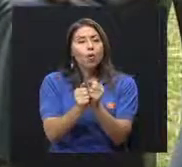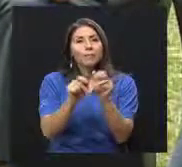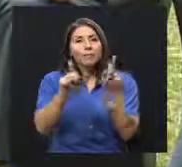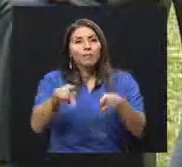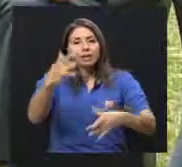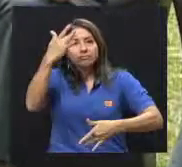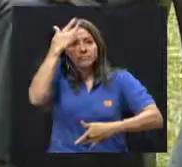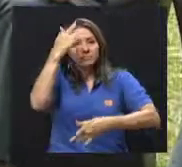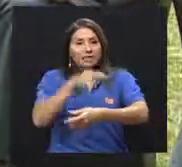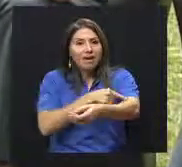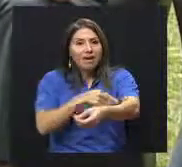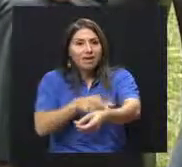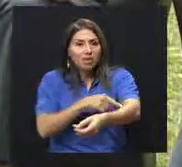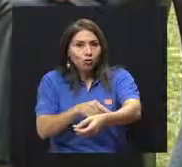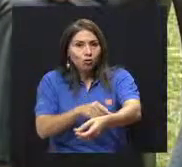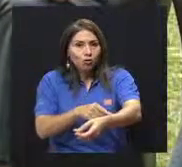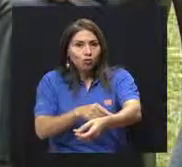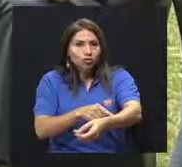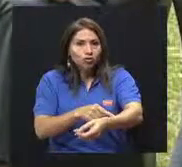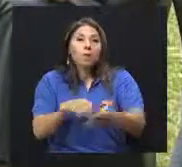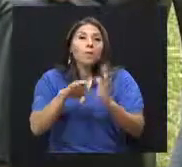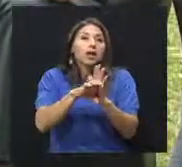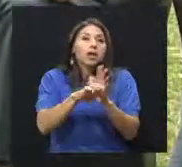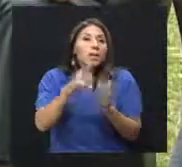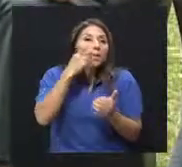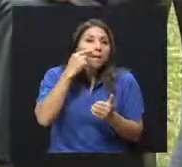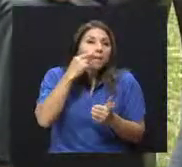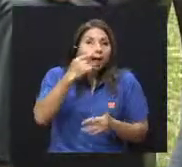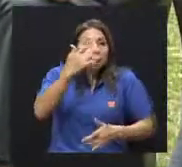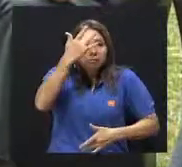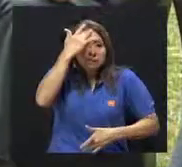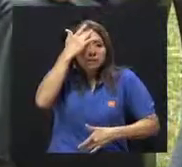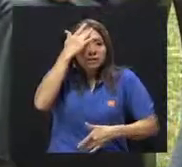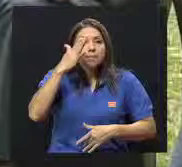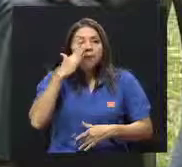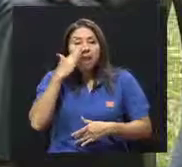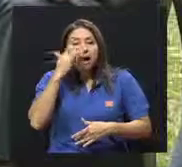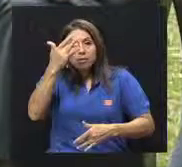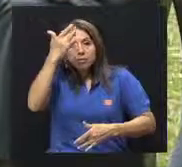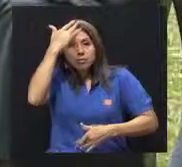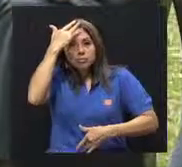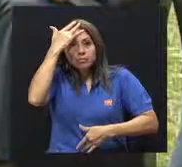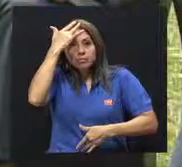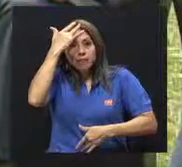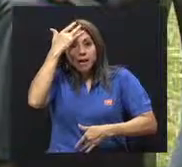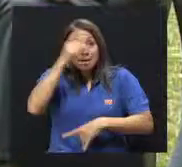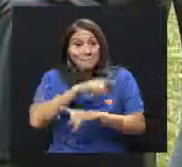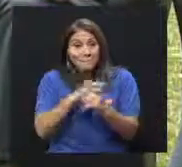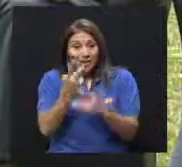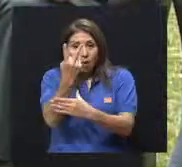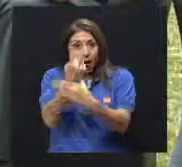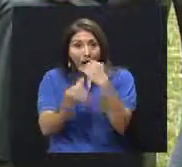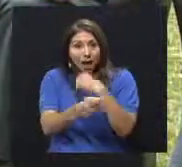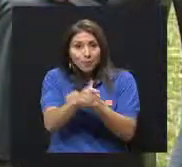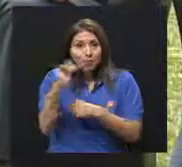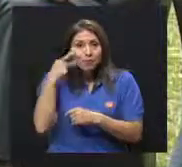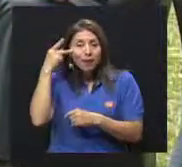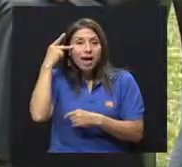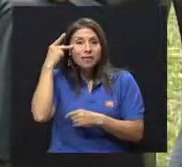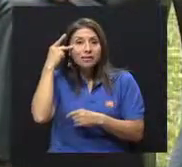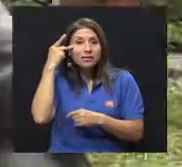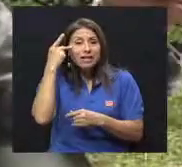porcentaje de que no vamos a hablar de números, un porcentaje de una mamá, un papá, uno solo. Pero si tiene los dos aumenta a casi un